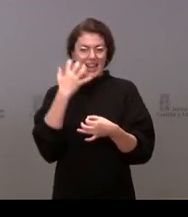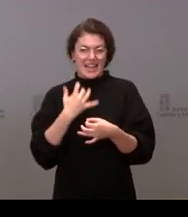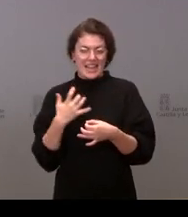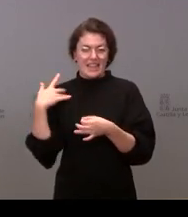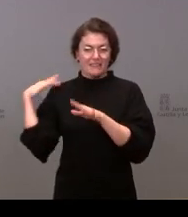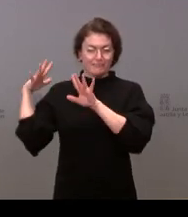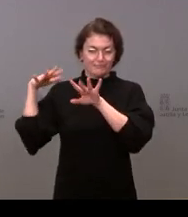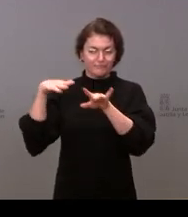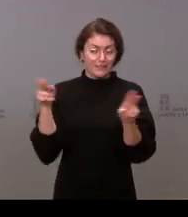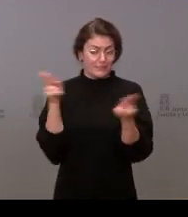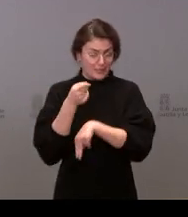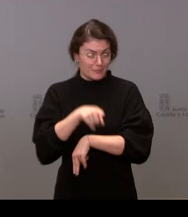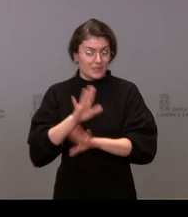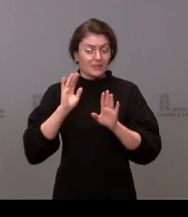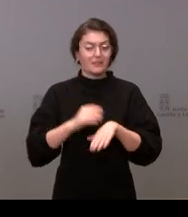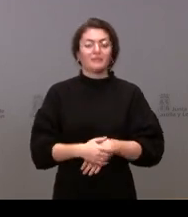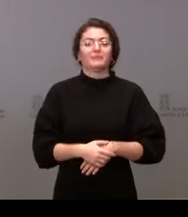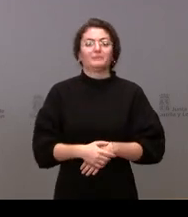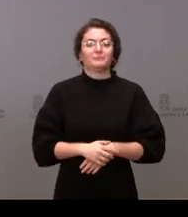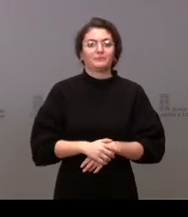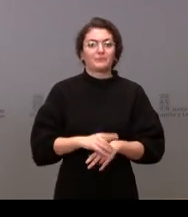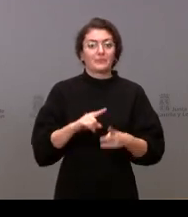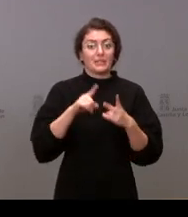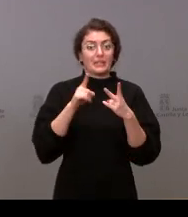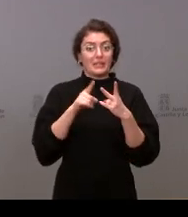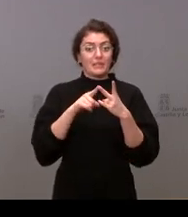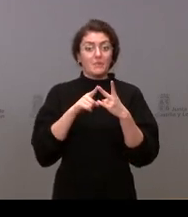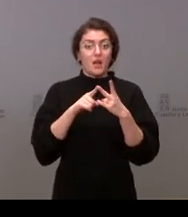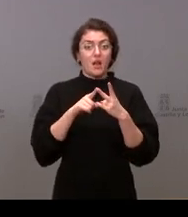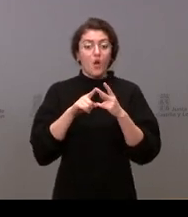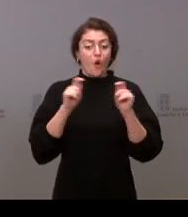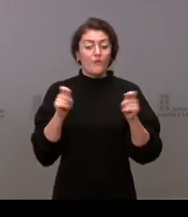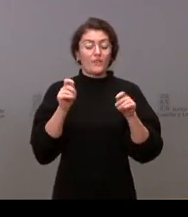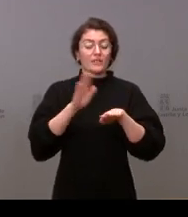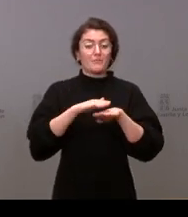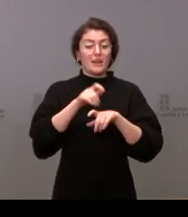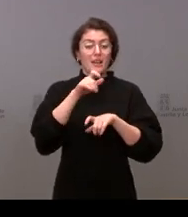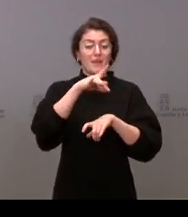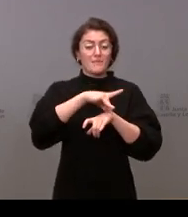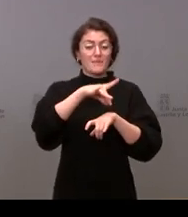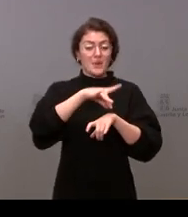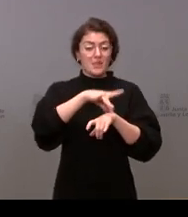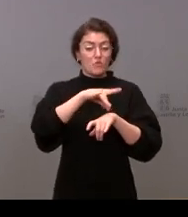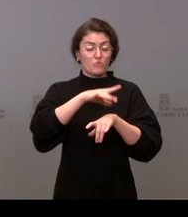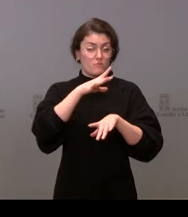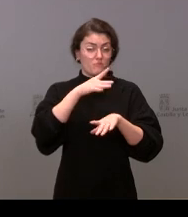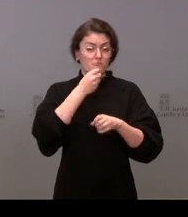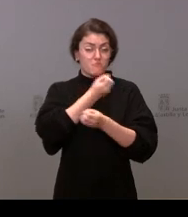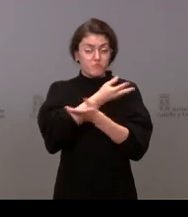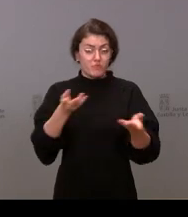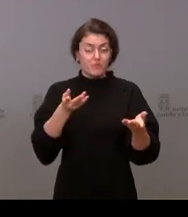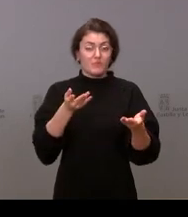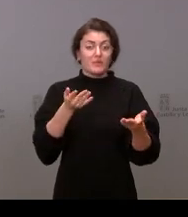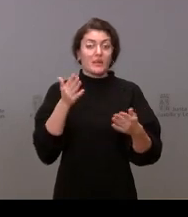respecto a la oferta de médicos la oferta para los médicos de familia que se lanzó a través de redes sociales en Soria Noticias